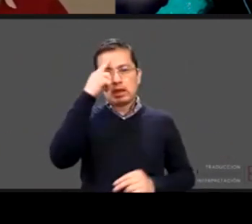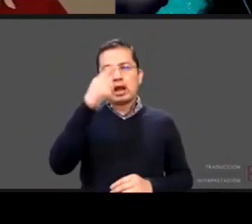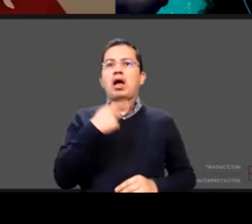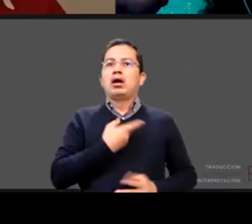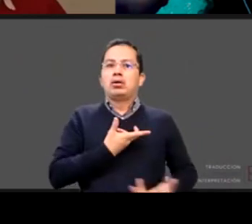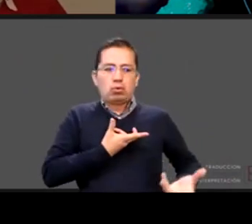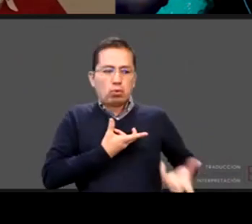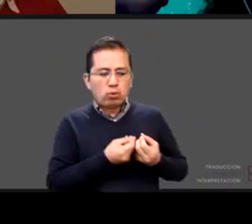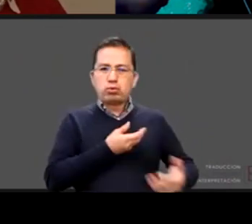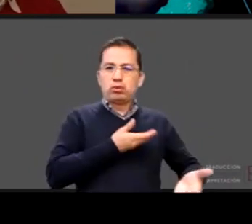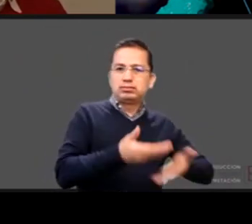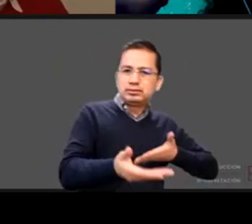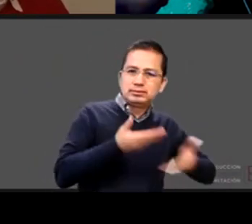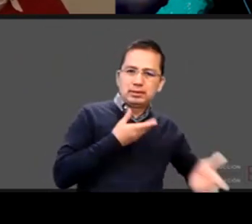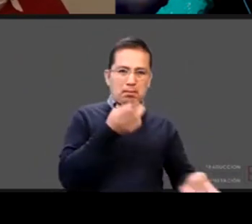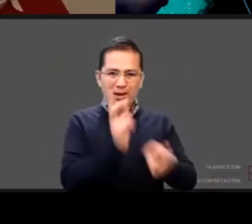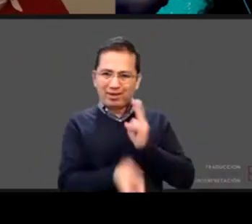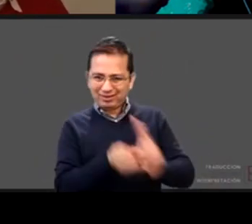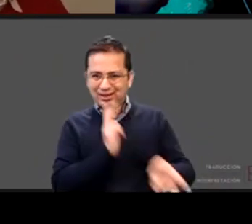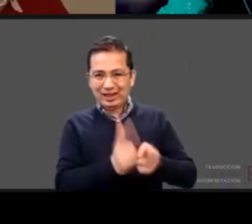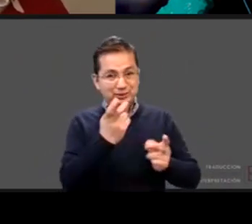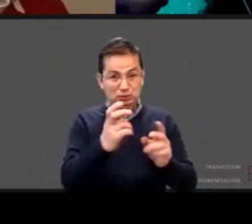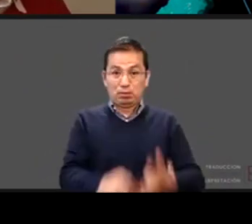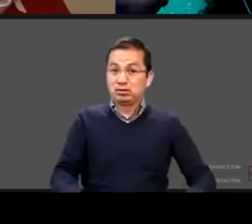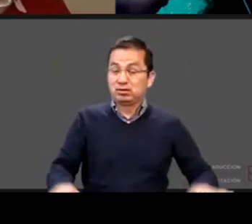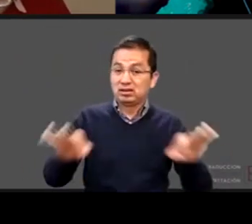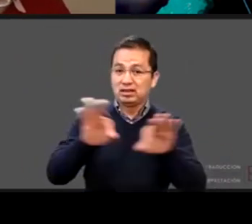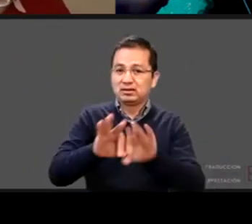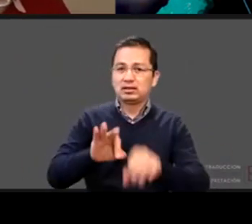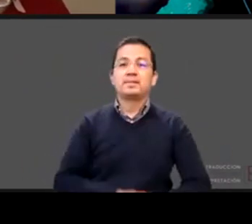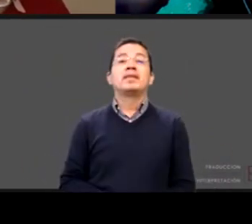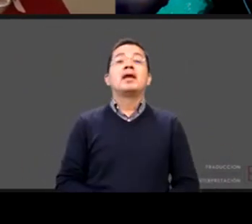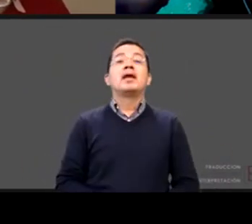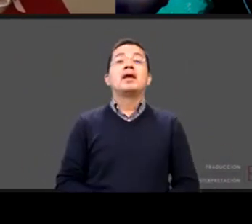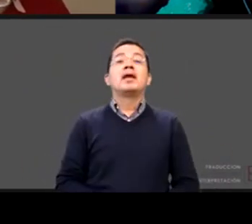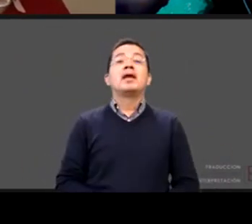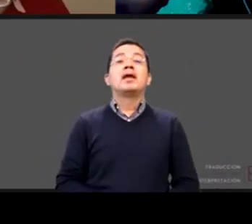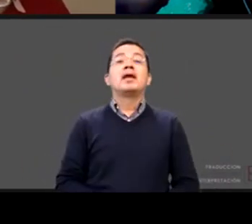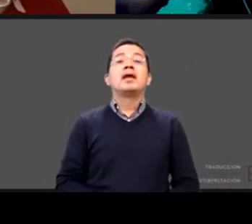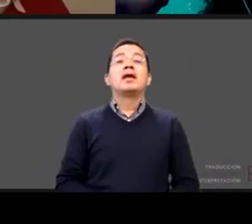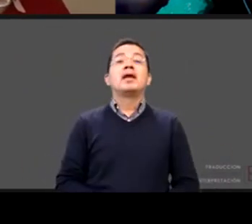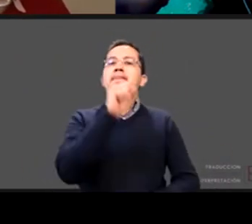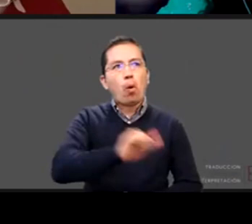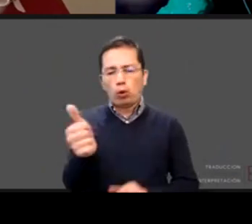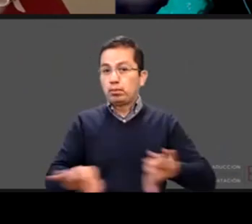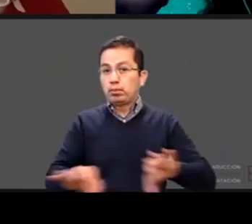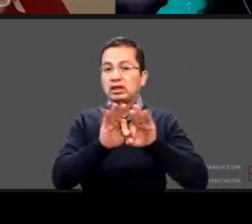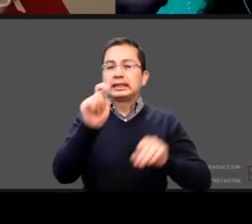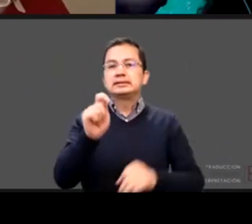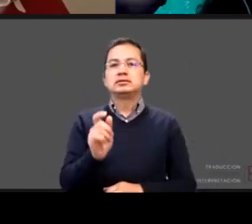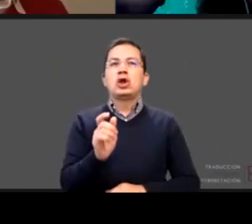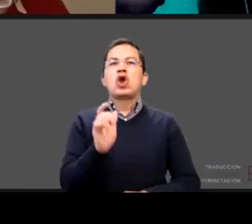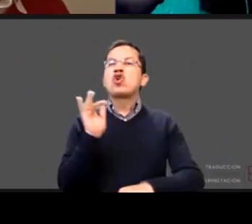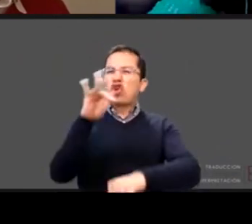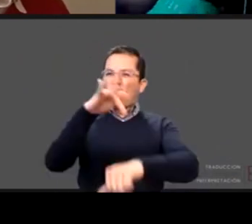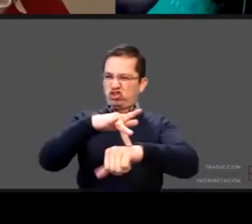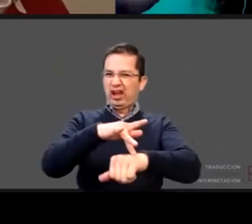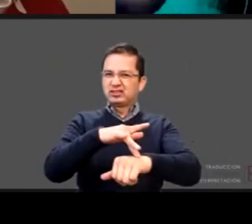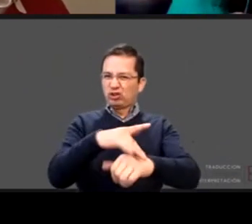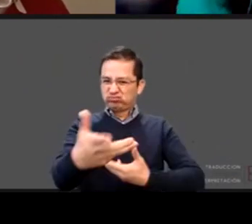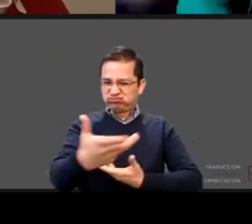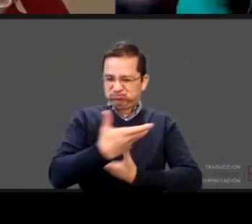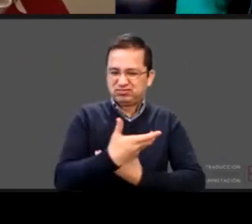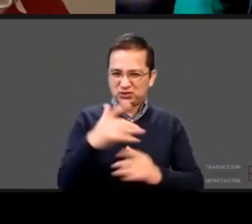reciprocidad también en esta parte un circuito clave es el contacto físico ¿qué pasa? que de repente